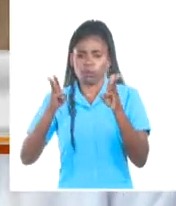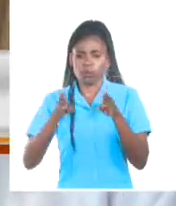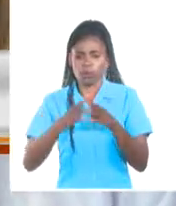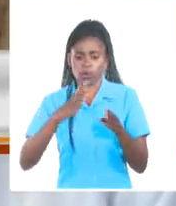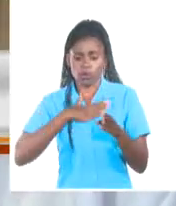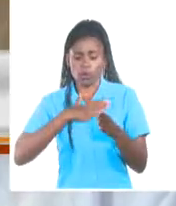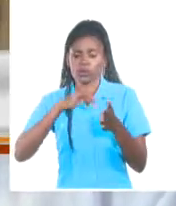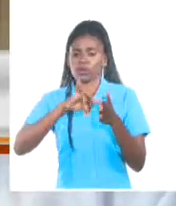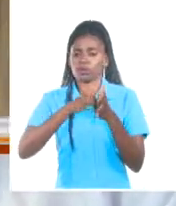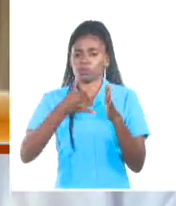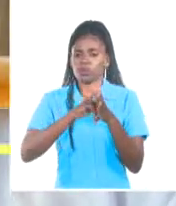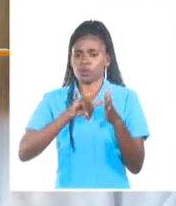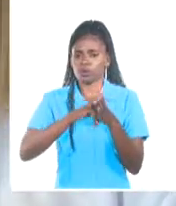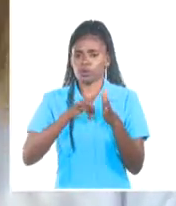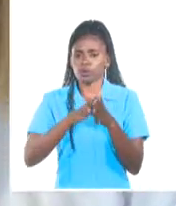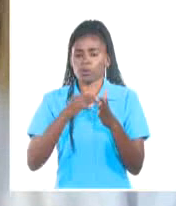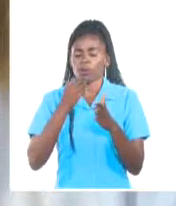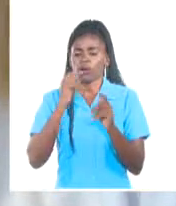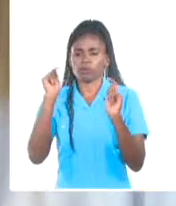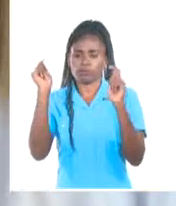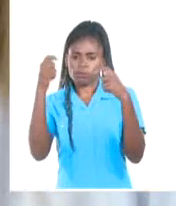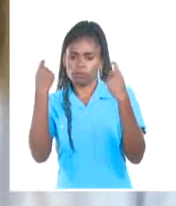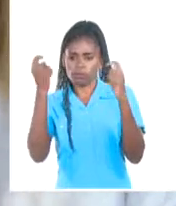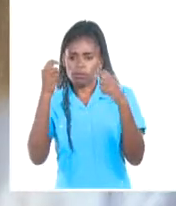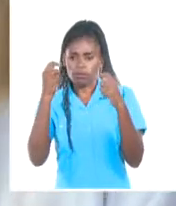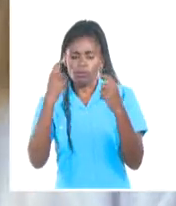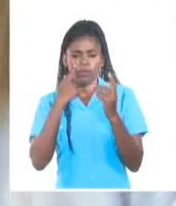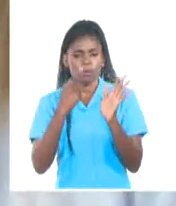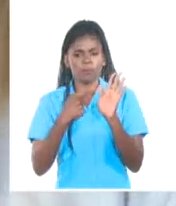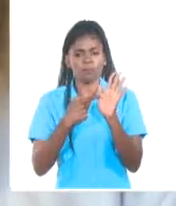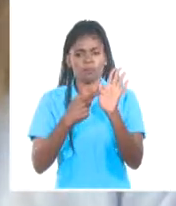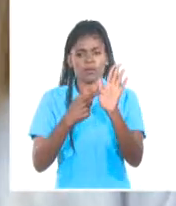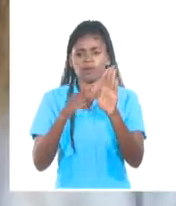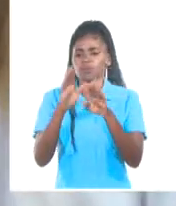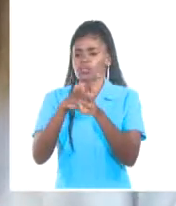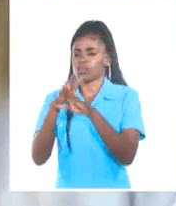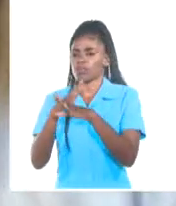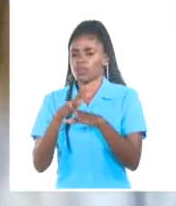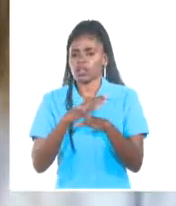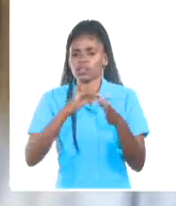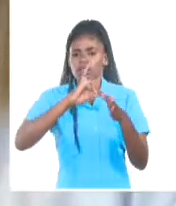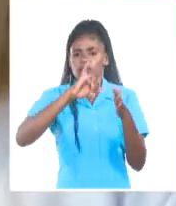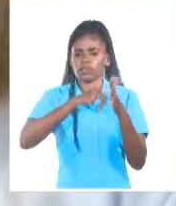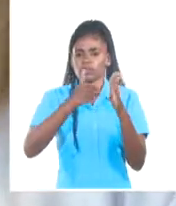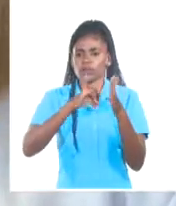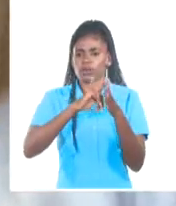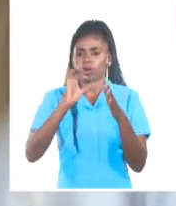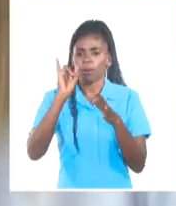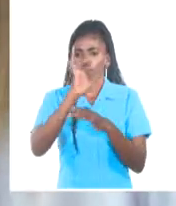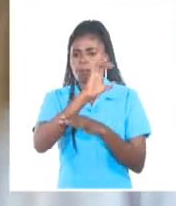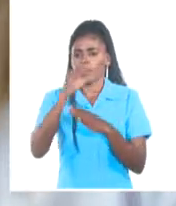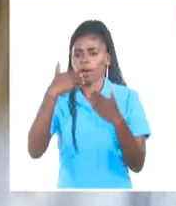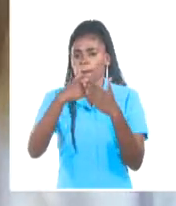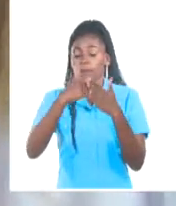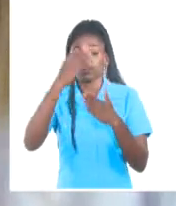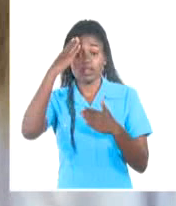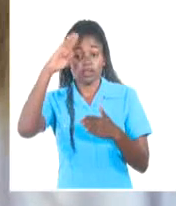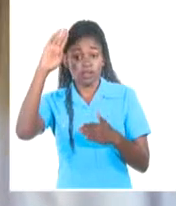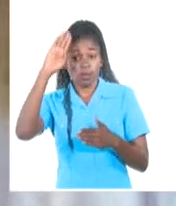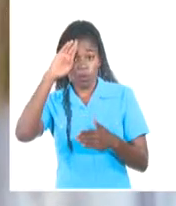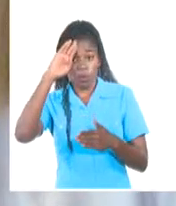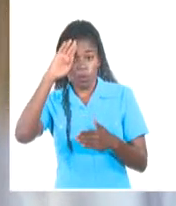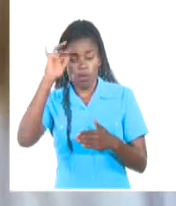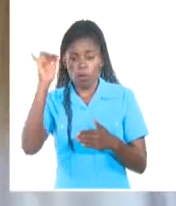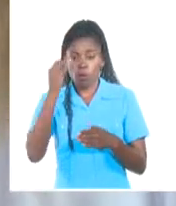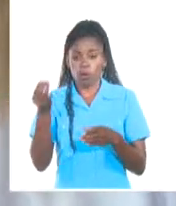con nuestros proyectos, los que vamos a la feria y mostrar un poco esa diversidad de proyectos, instituciones, empresas cubanas que